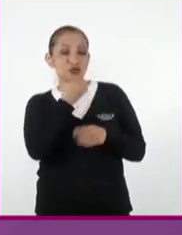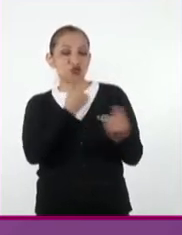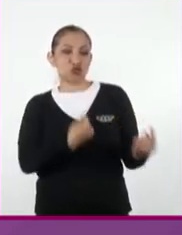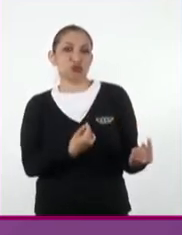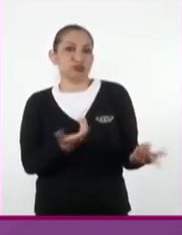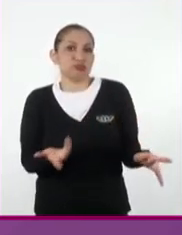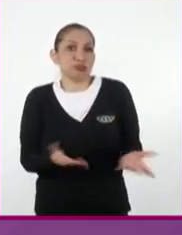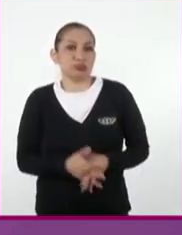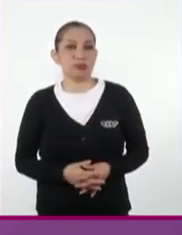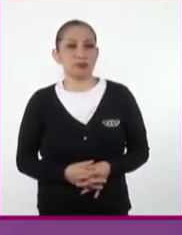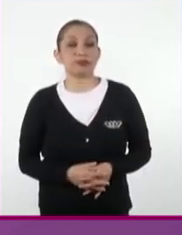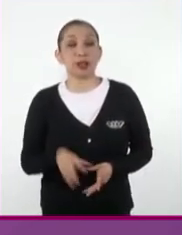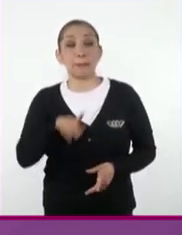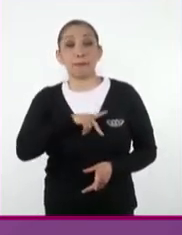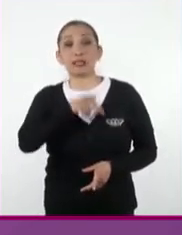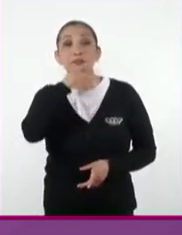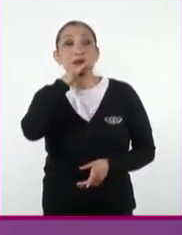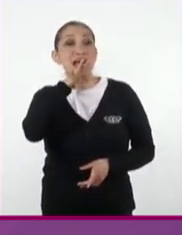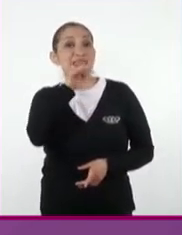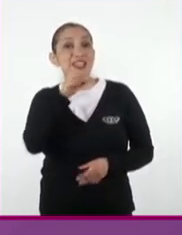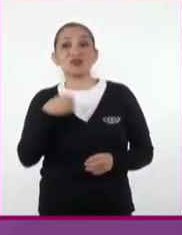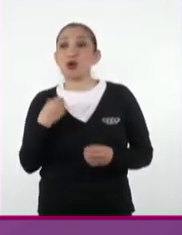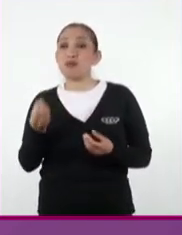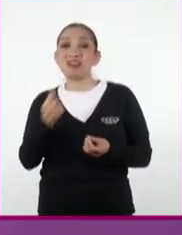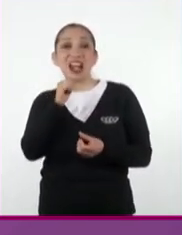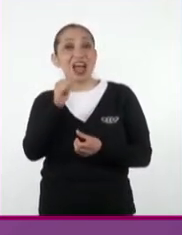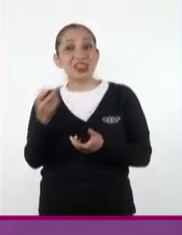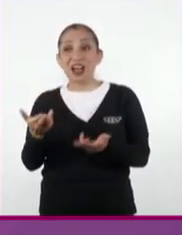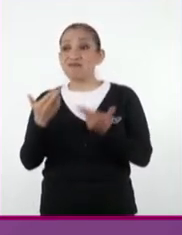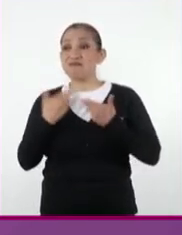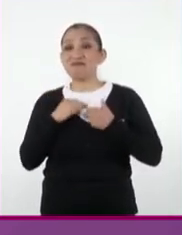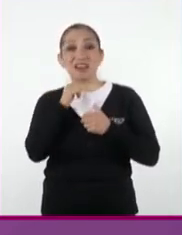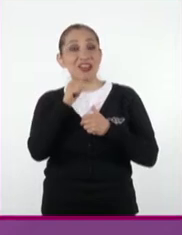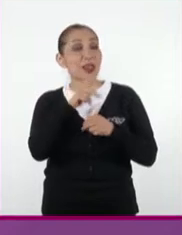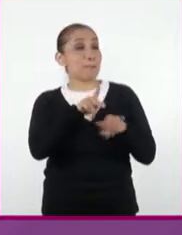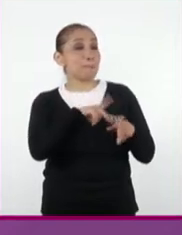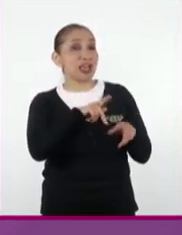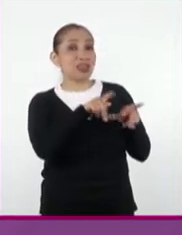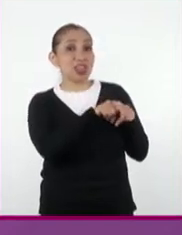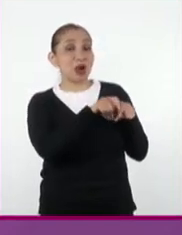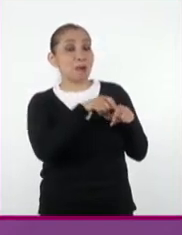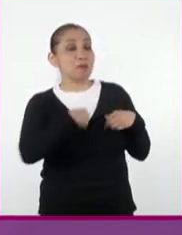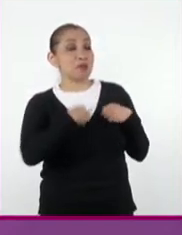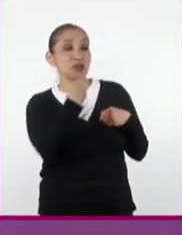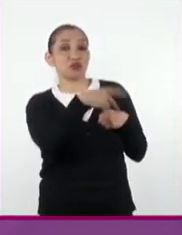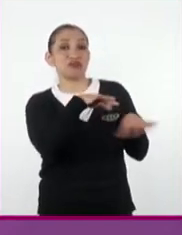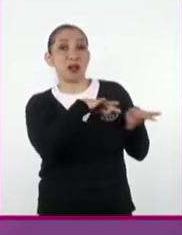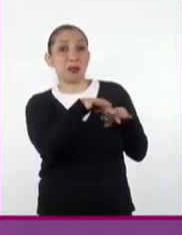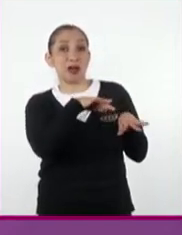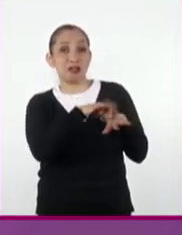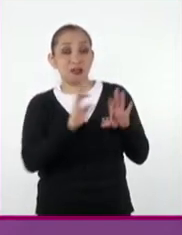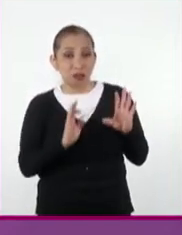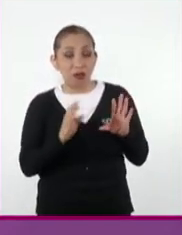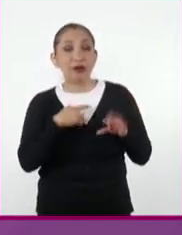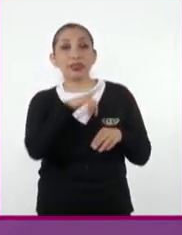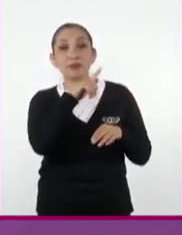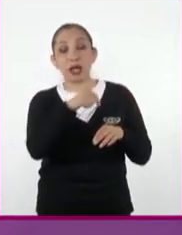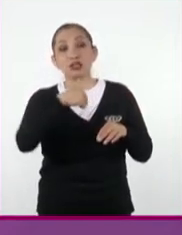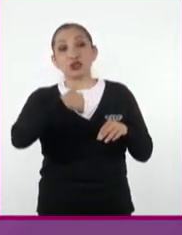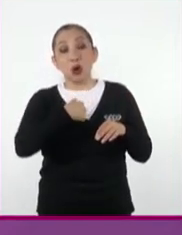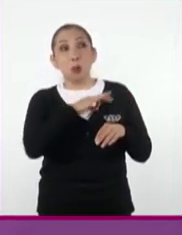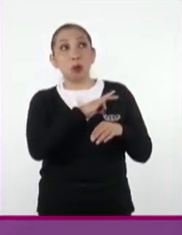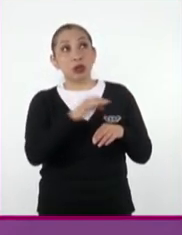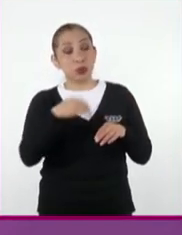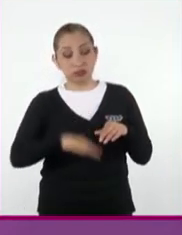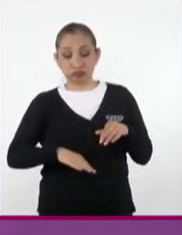de edad. Como mis padres no me dejaron ningún patrimonio, y mi tío vivía de su trabajo personal, luego que tuve